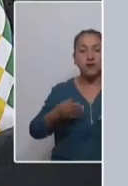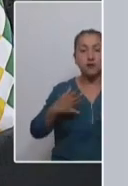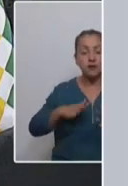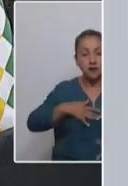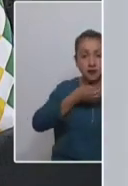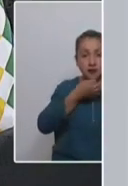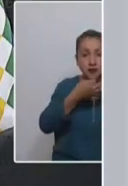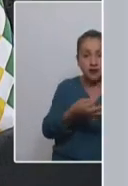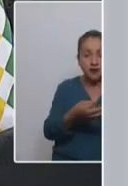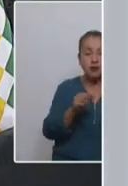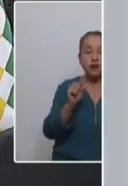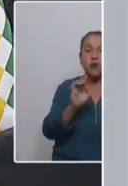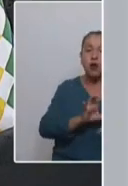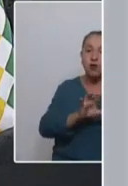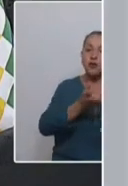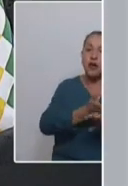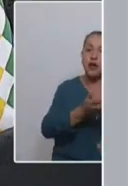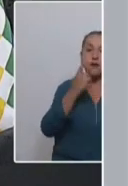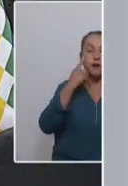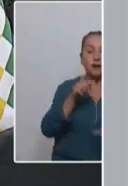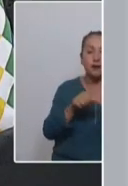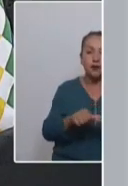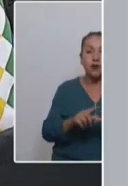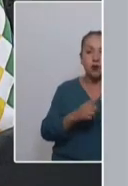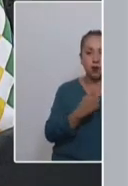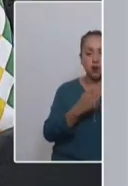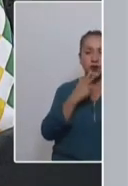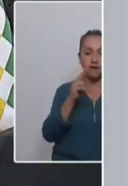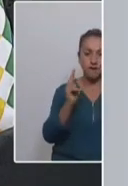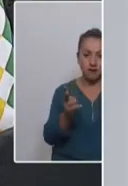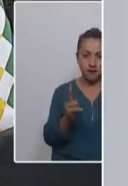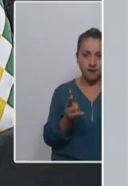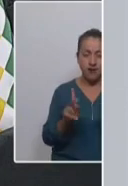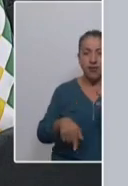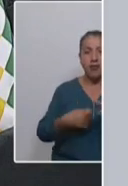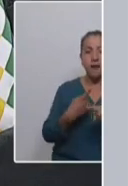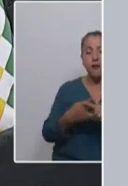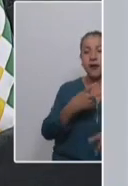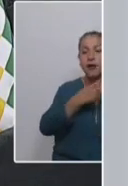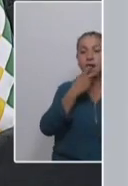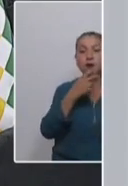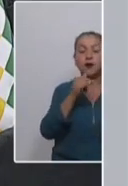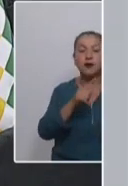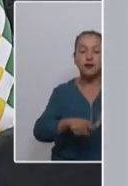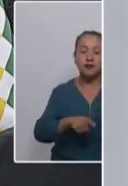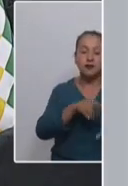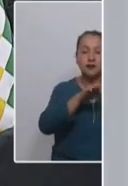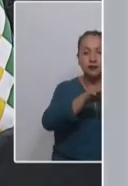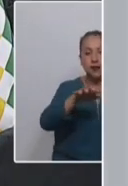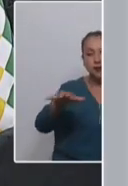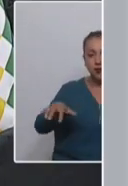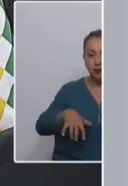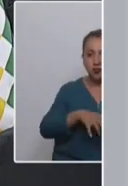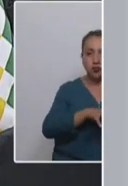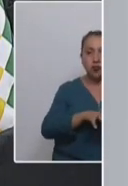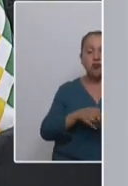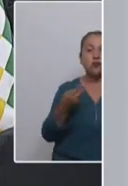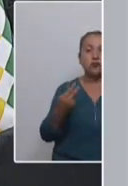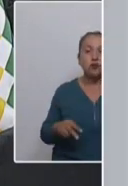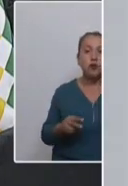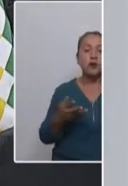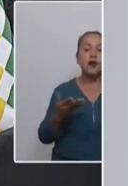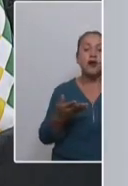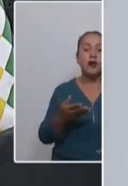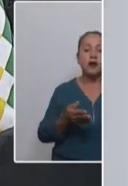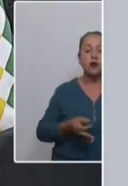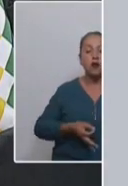propios de un procedimiento judicial y de la configuración de los tribunales. Probablemente va a haber mucho mayor conflicto